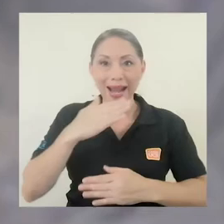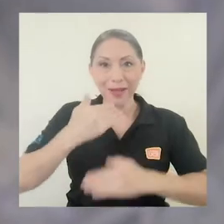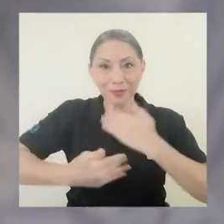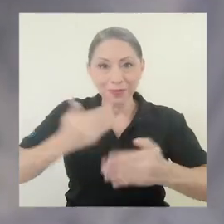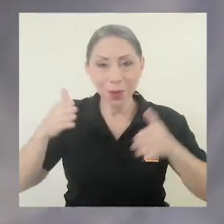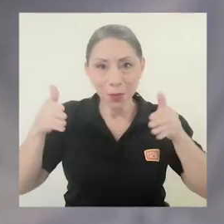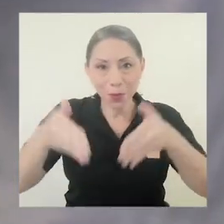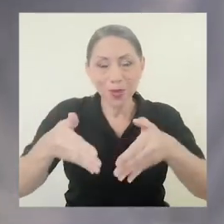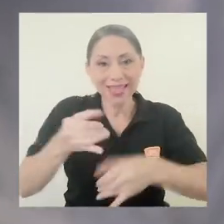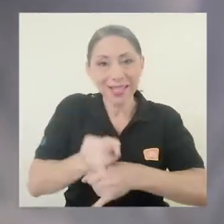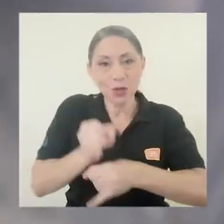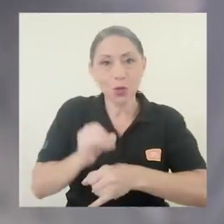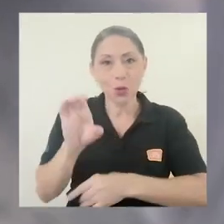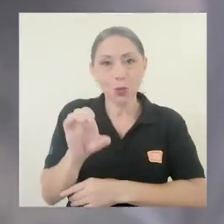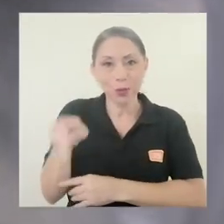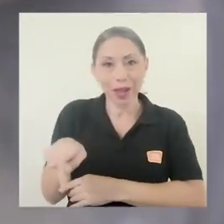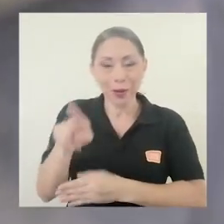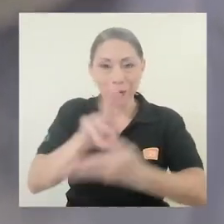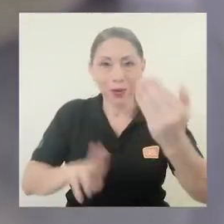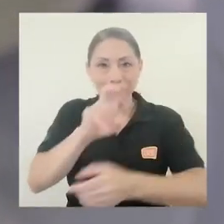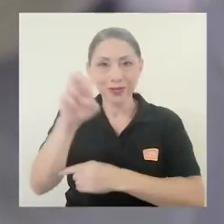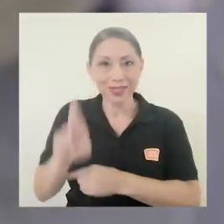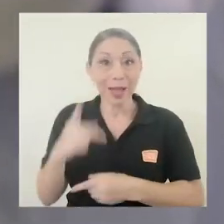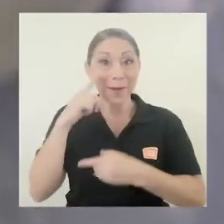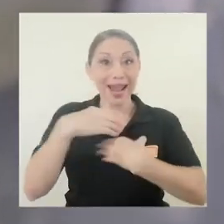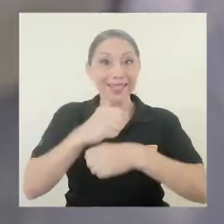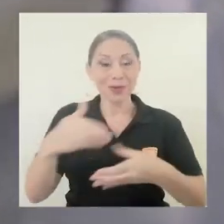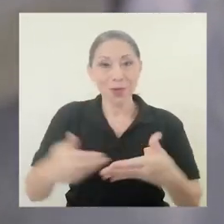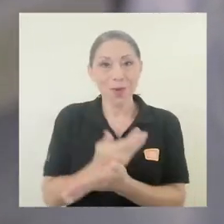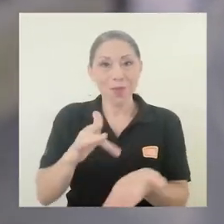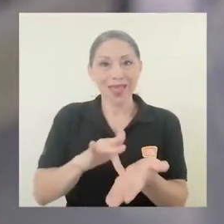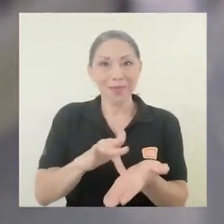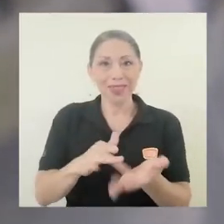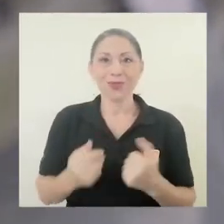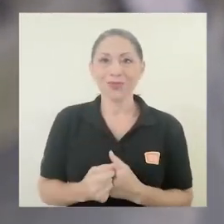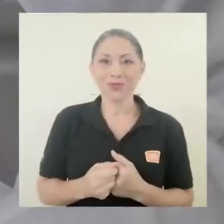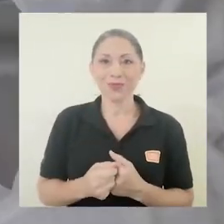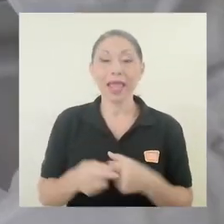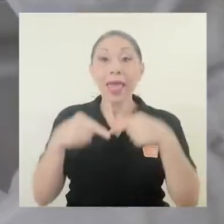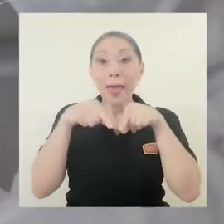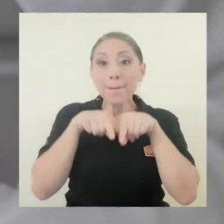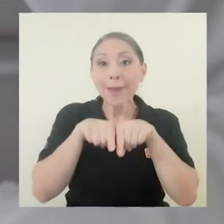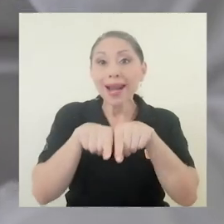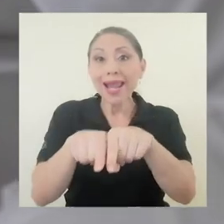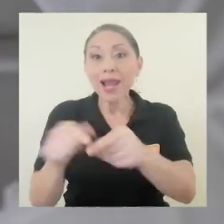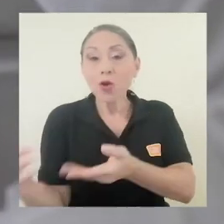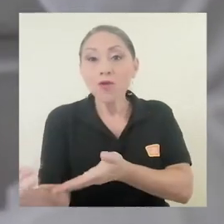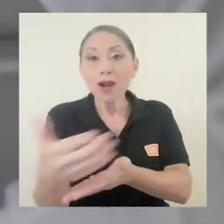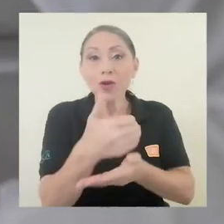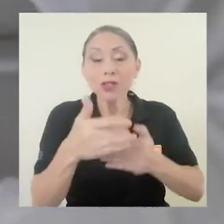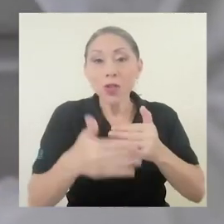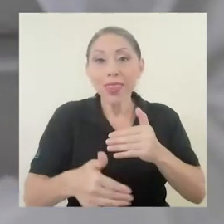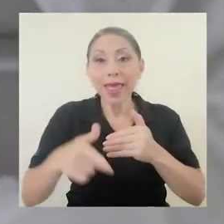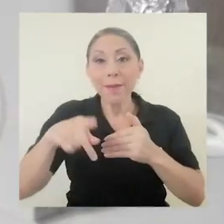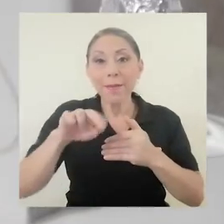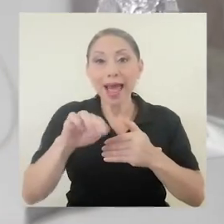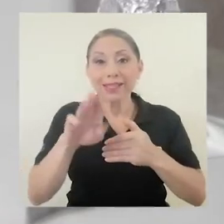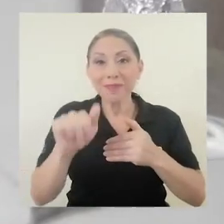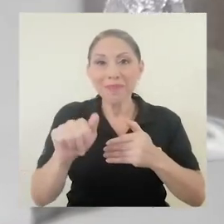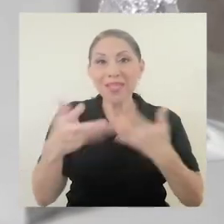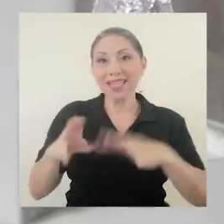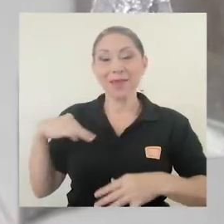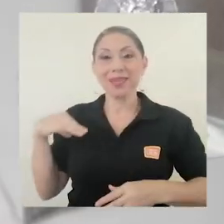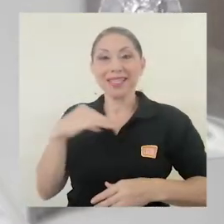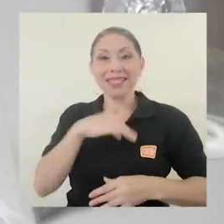el Instituto Clodomiro Picado de la Universidad de Costa Rica y producir este nuevo medicamento. Paralelo a la recolección de plasma, el